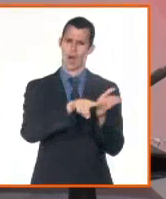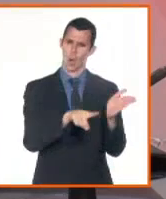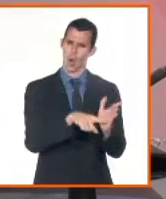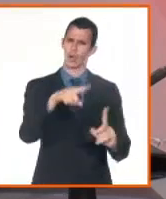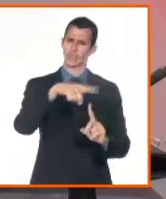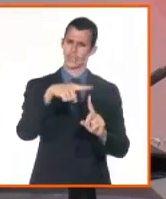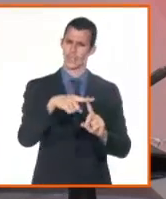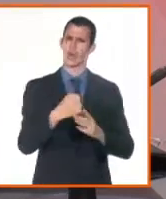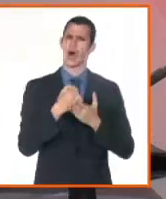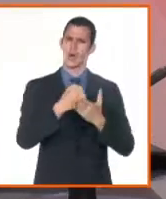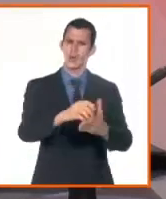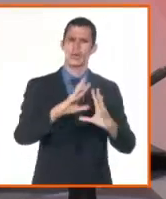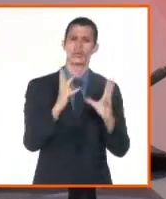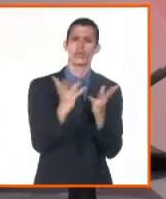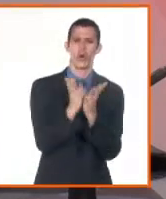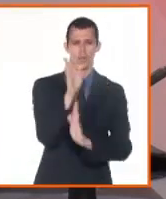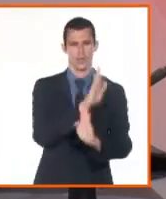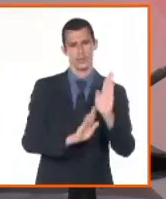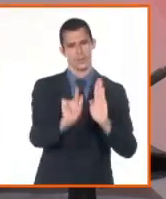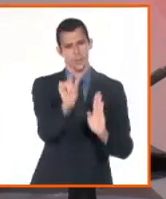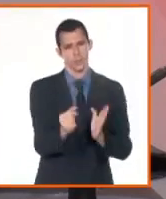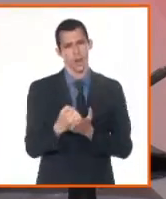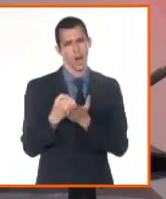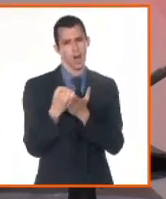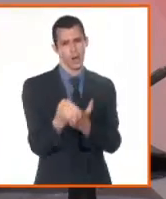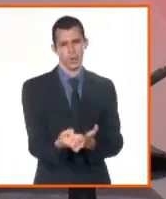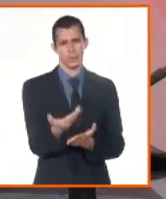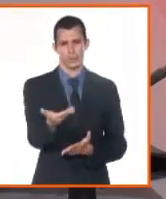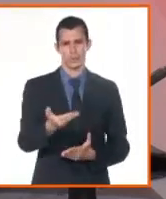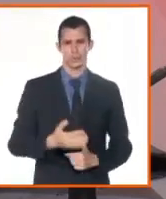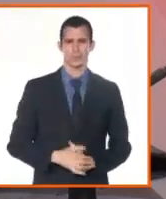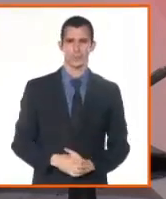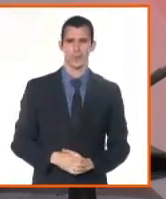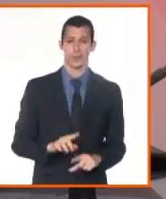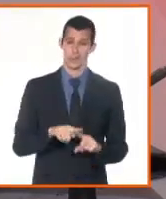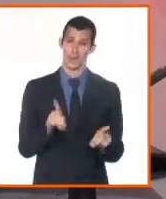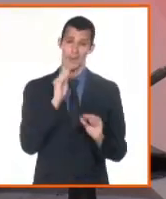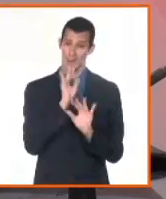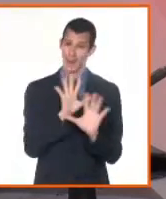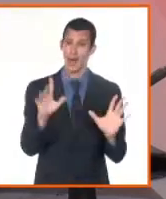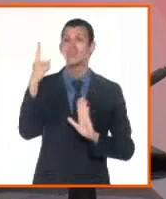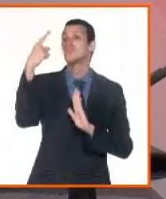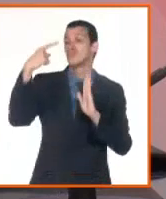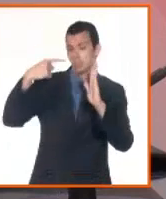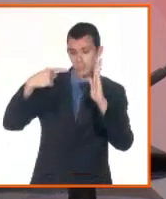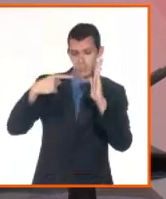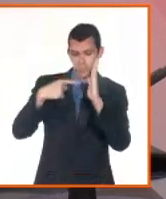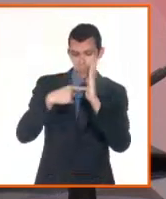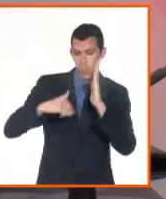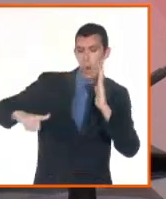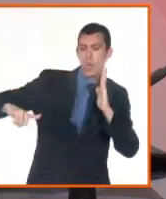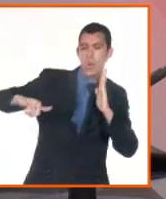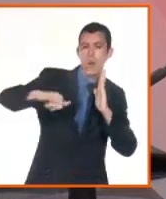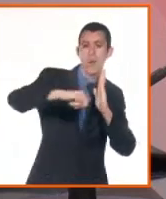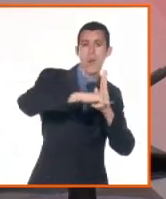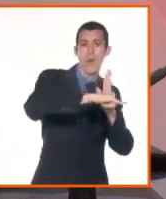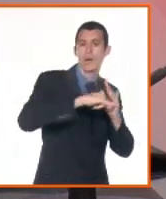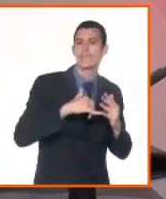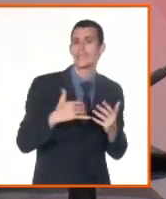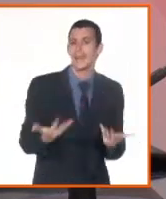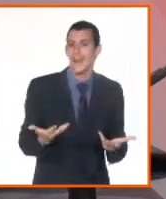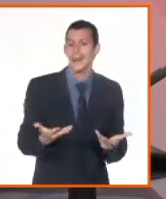e indefectiblemente por la transformación digital de todos estos servicios. Sobre eso, pues hablamos con